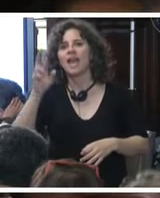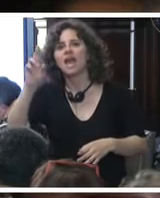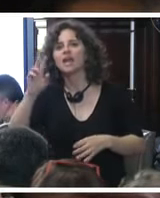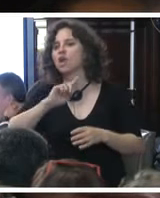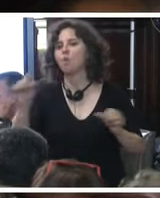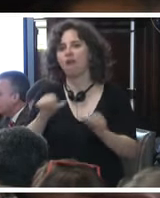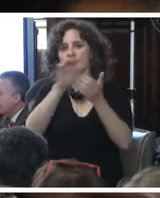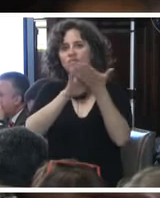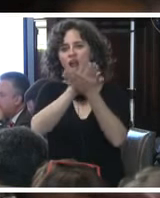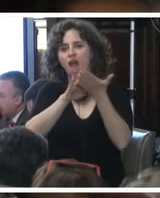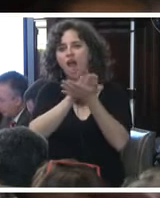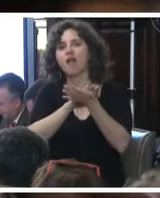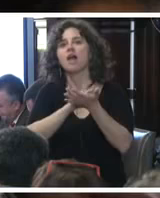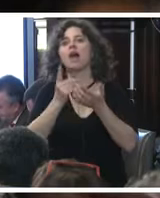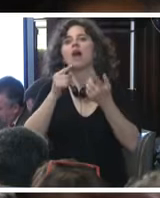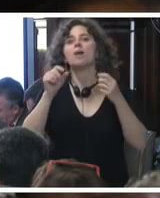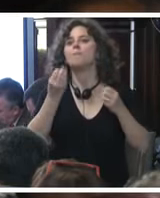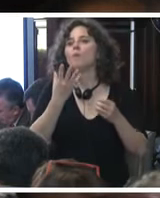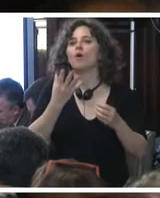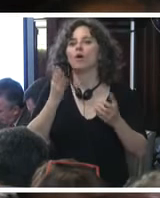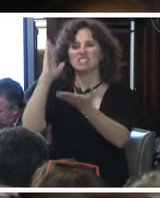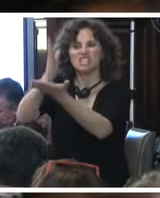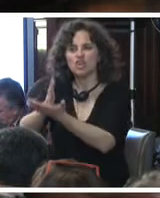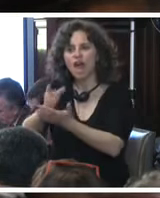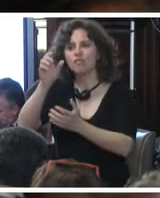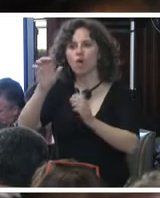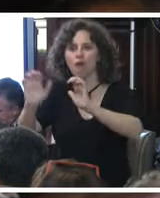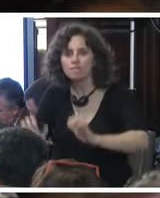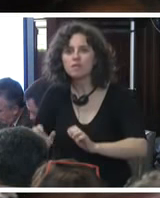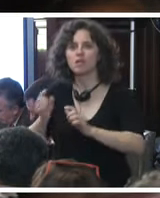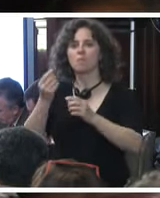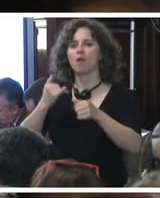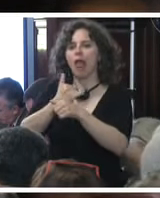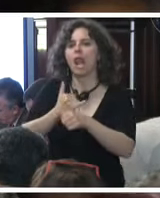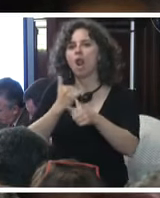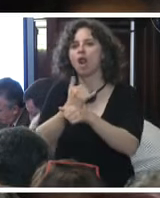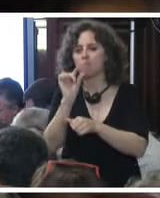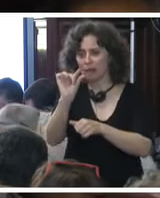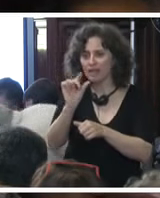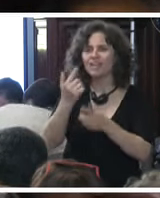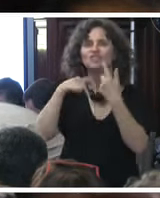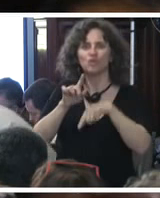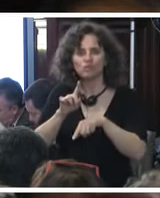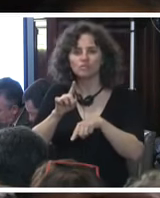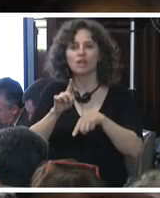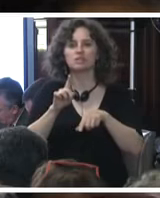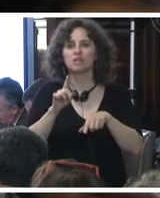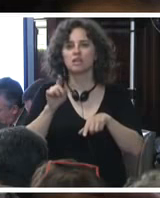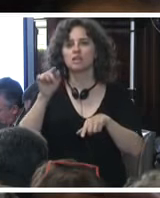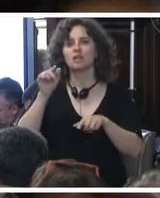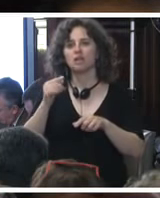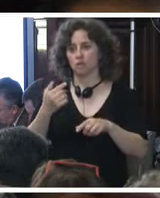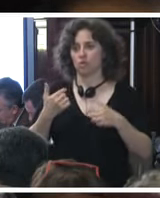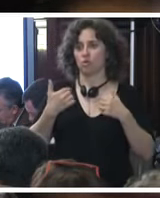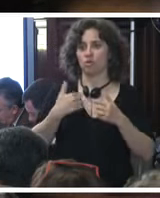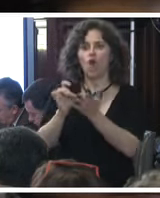funcionarios, ¿verdad? Por cometer pequeñas fallas, yo creo, en su trabajo, los corren.